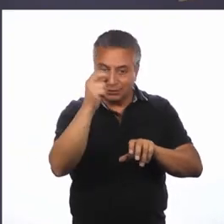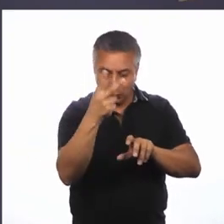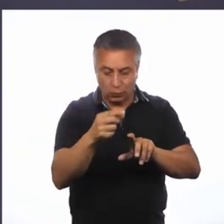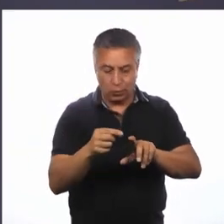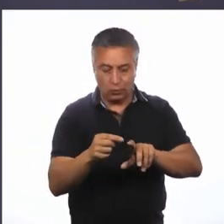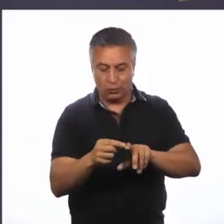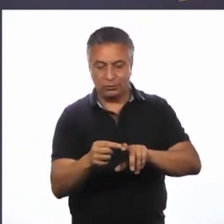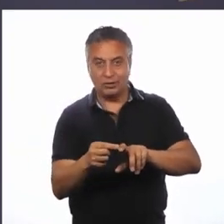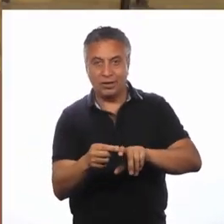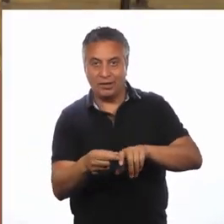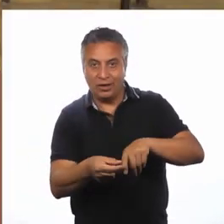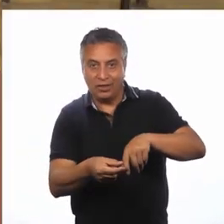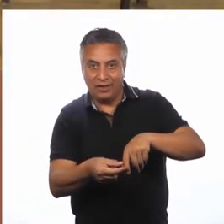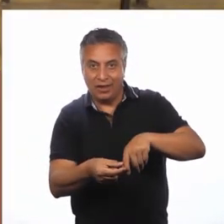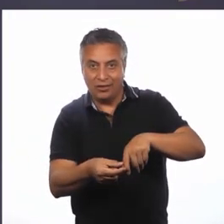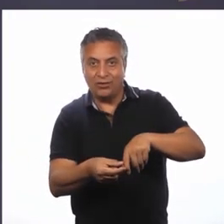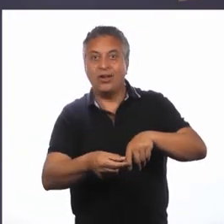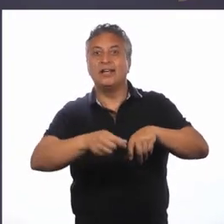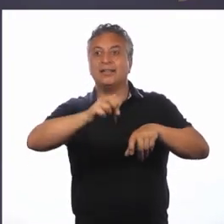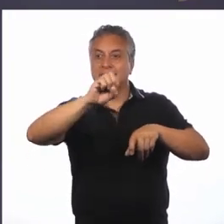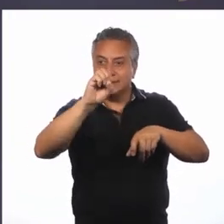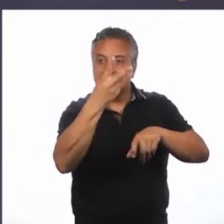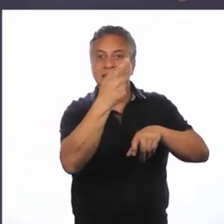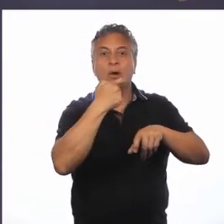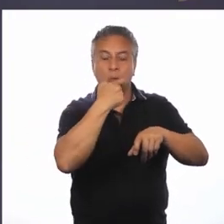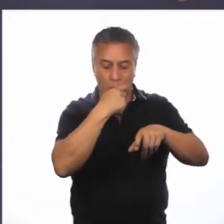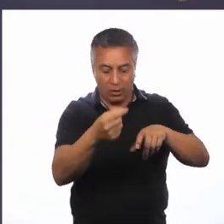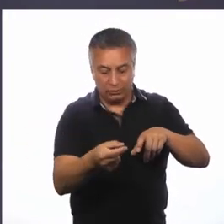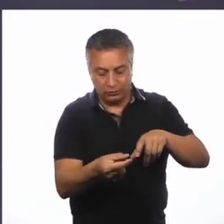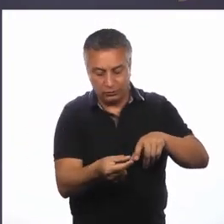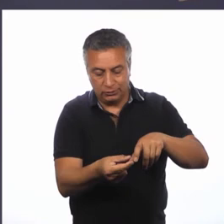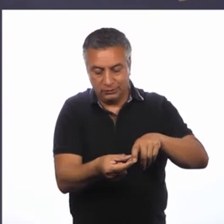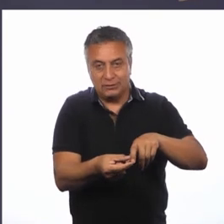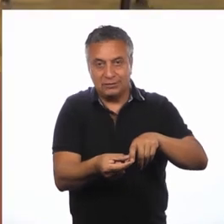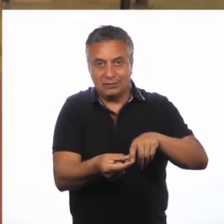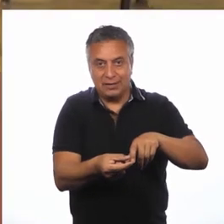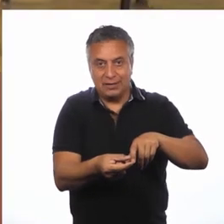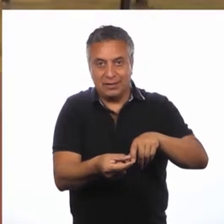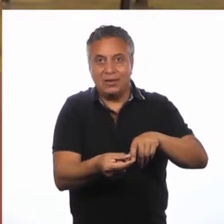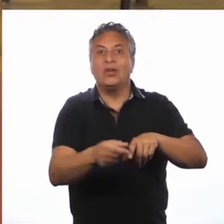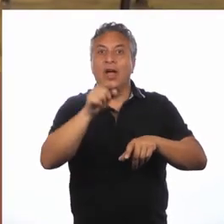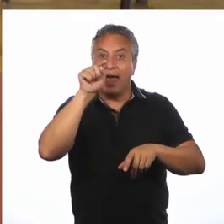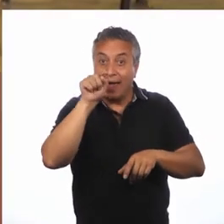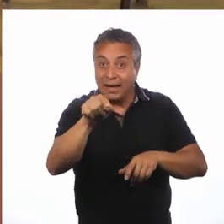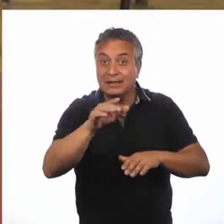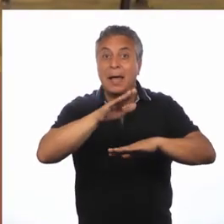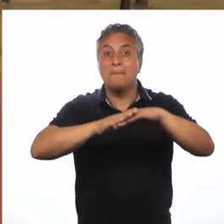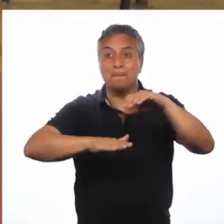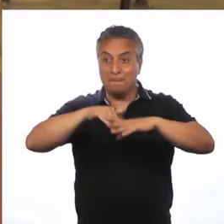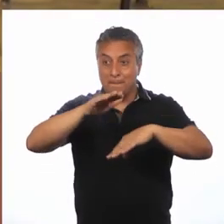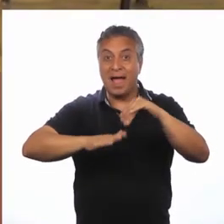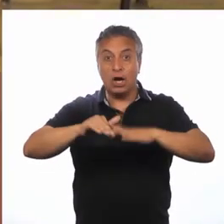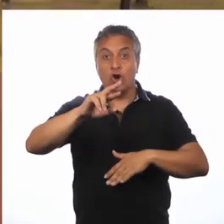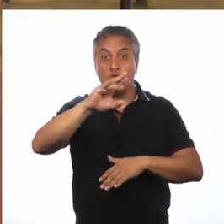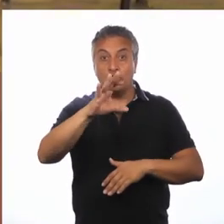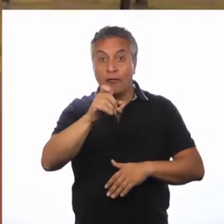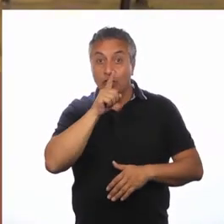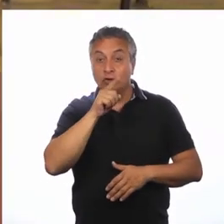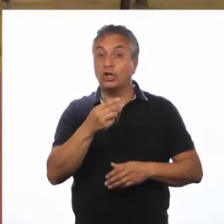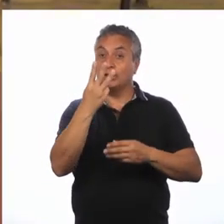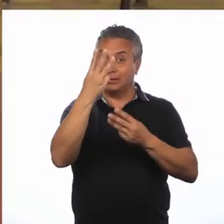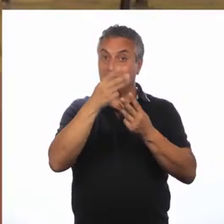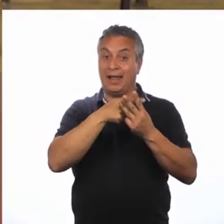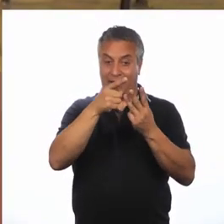Hueso De nuestro dedo Y Nuestro tercer Hueso De nuestro dedo Nuestra mano robótica Tiene Tres